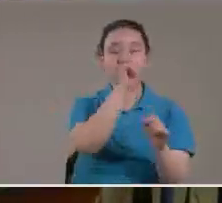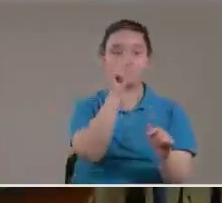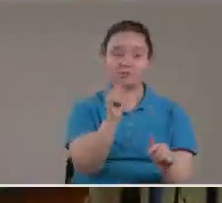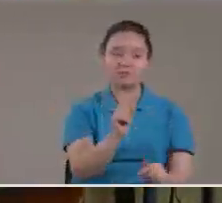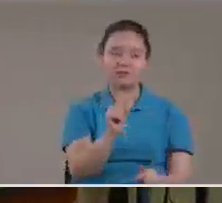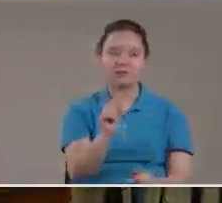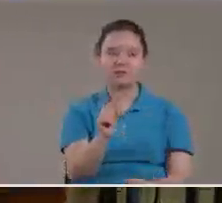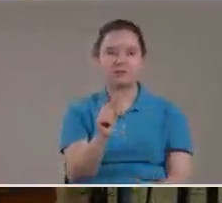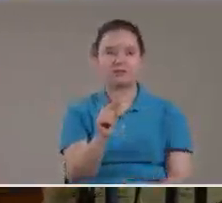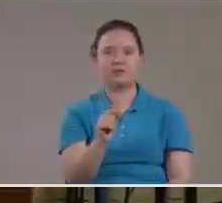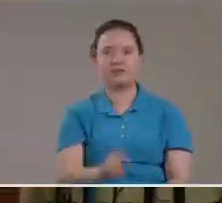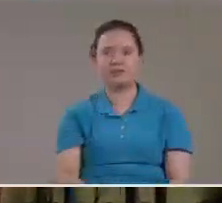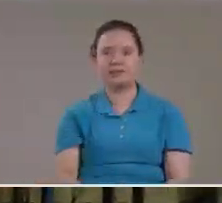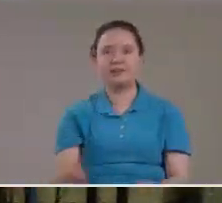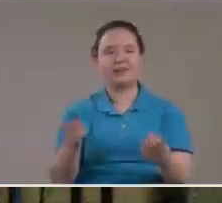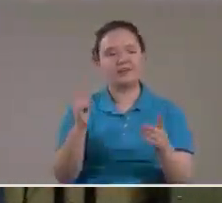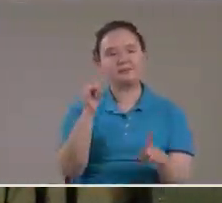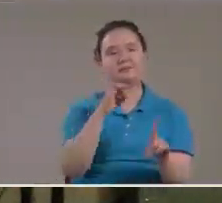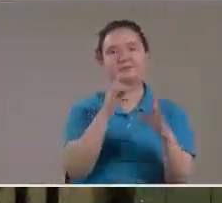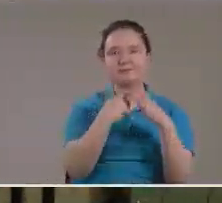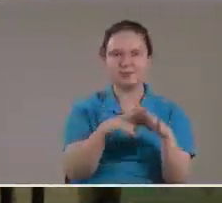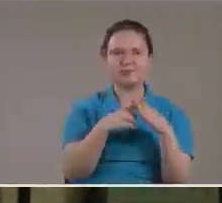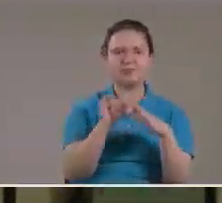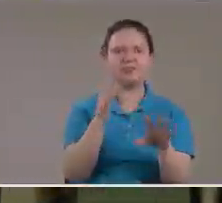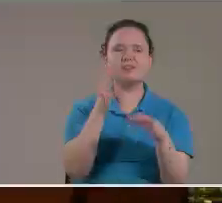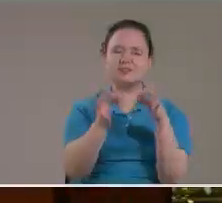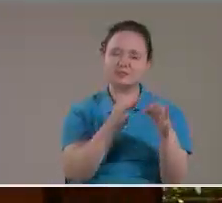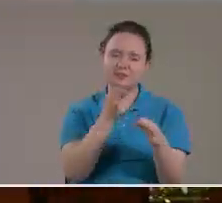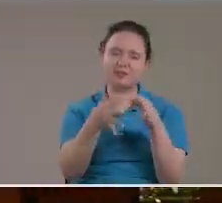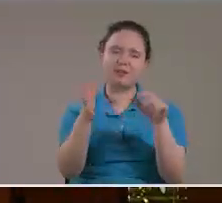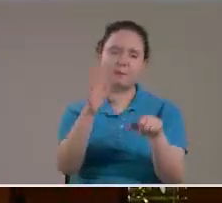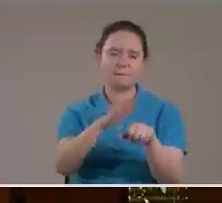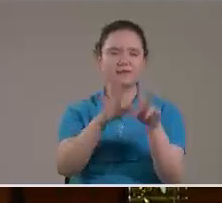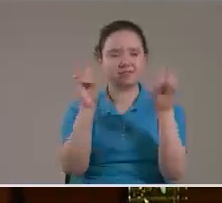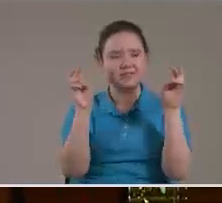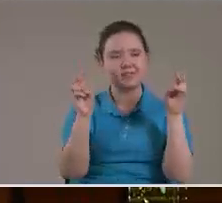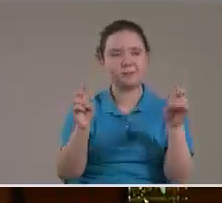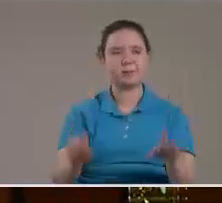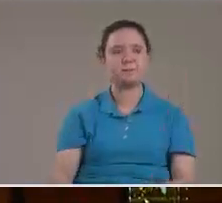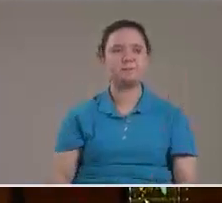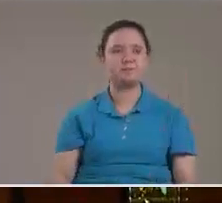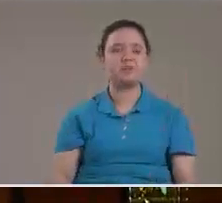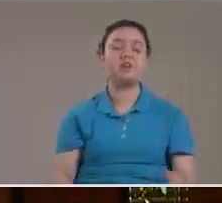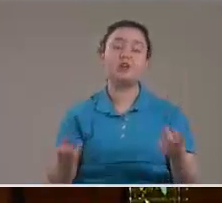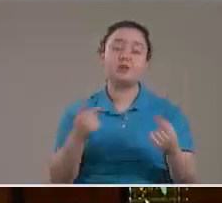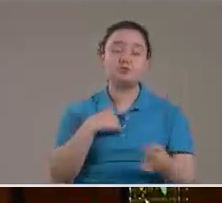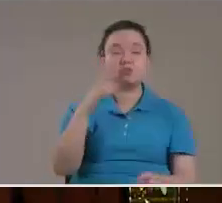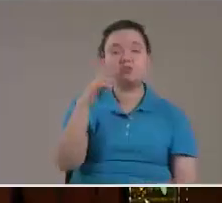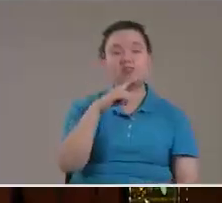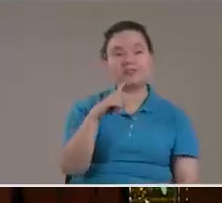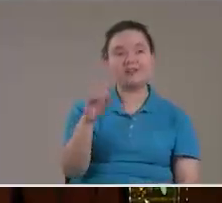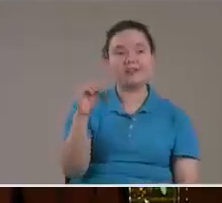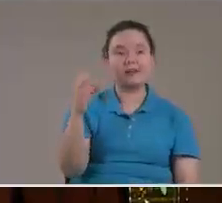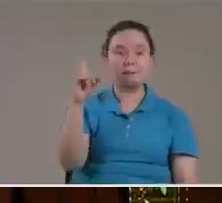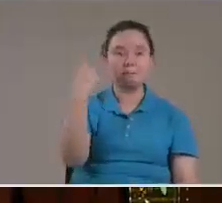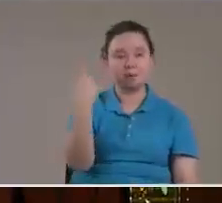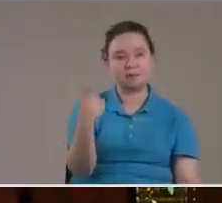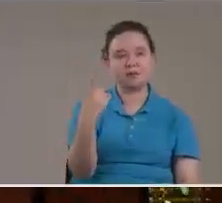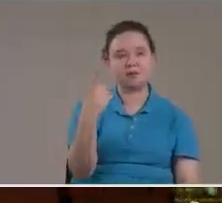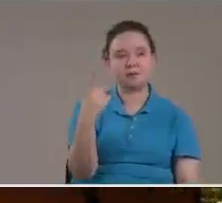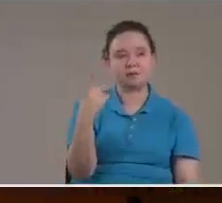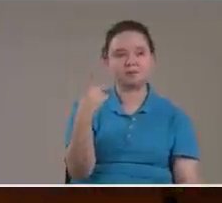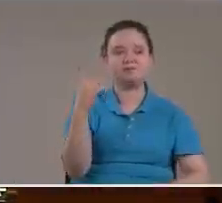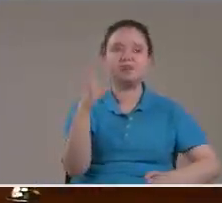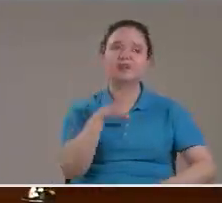Para ir aclarando Un poquitito más El panorama Pero Yo diría Que en primer lugar